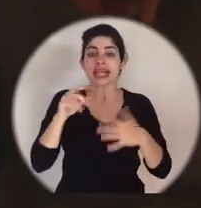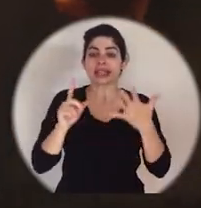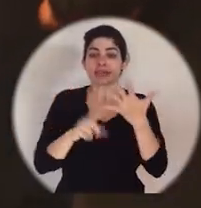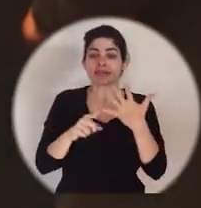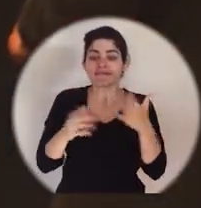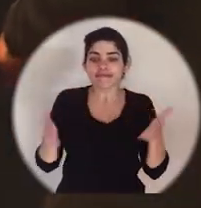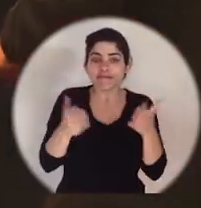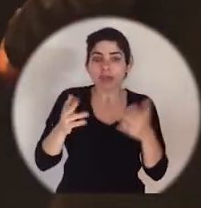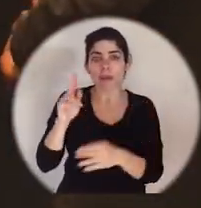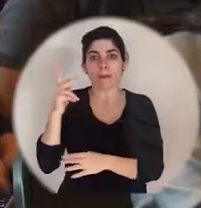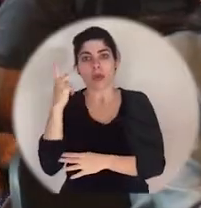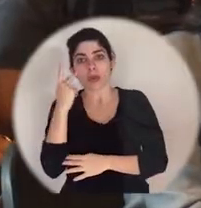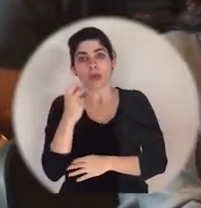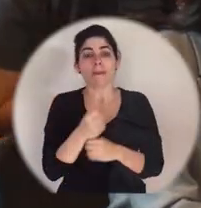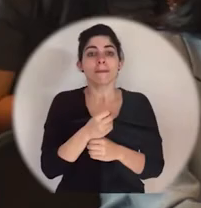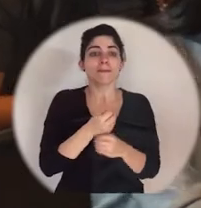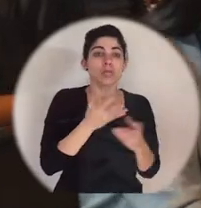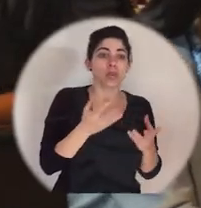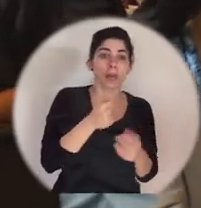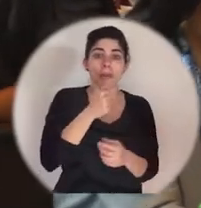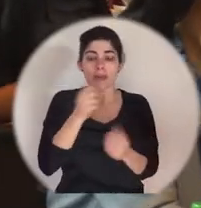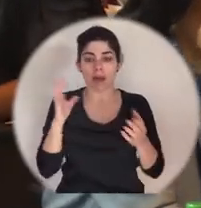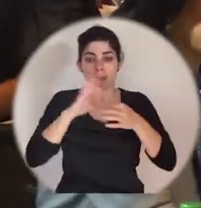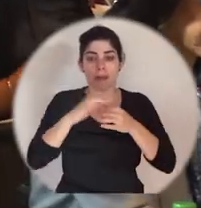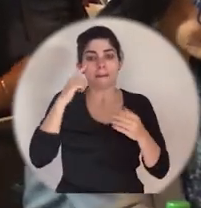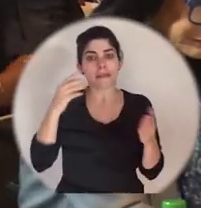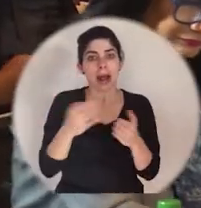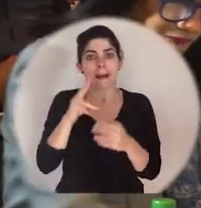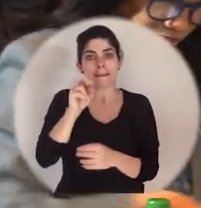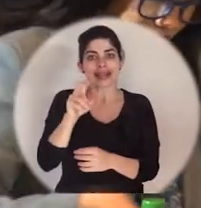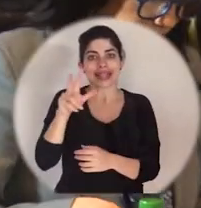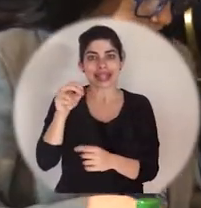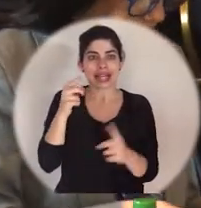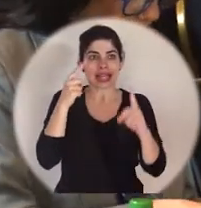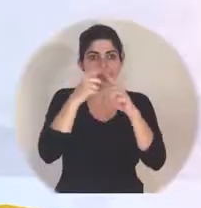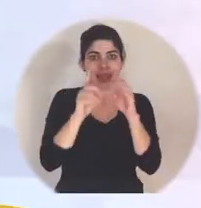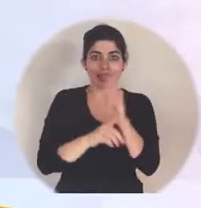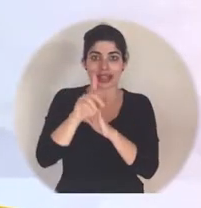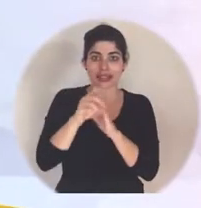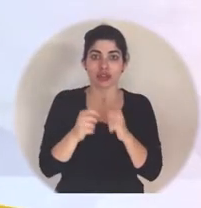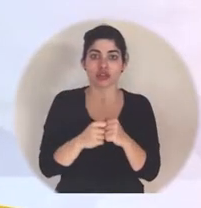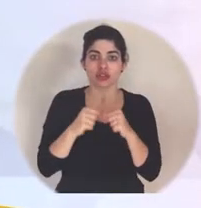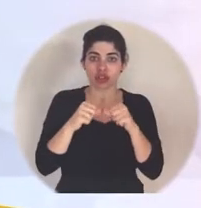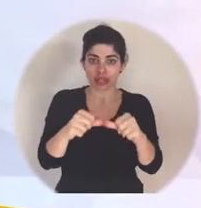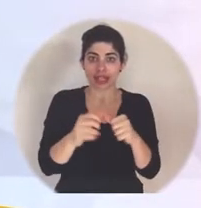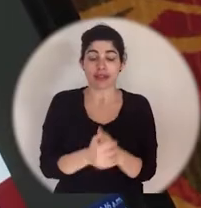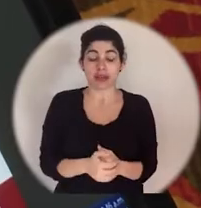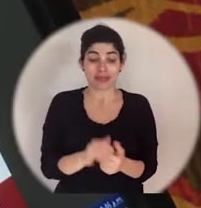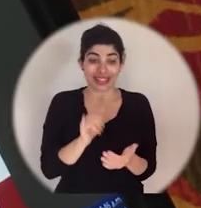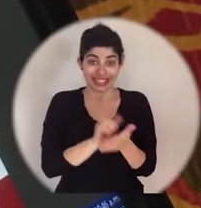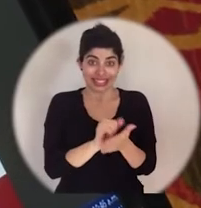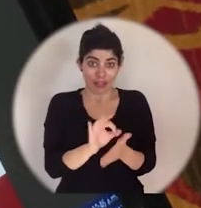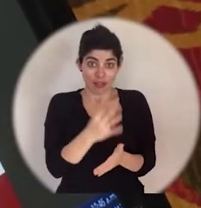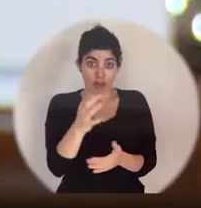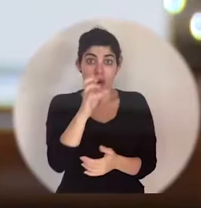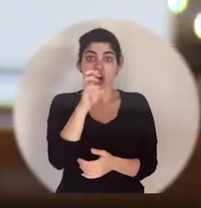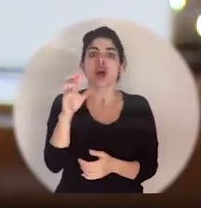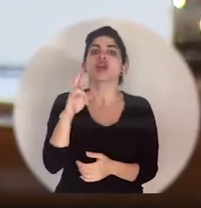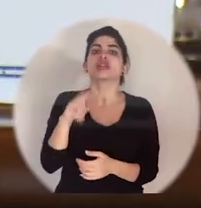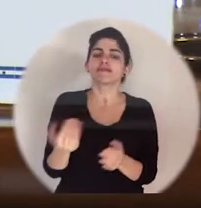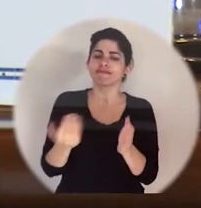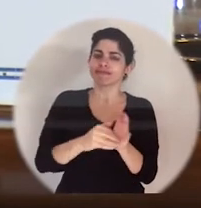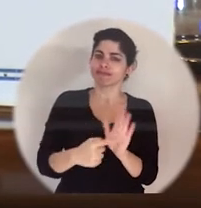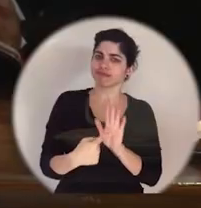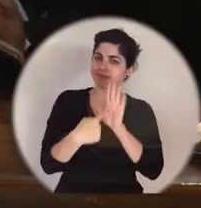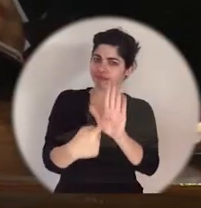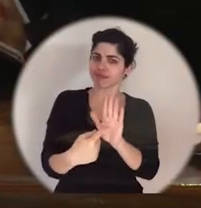público-privadas para la implementación de la Agente 2030 para el desarrollo sostenible. De esta manera, Costa Rica vuelve